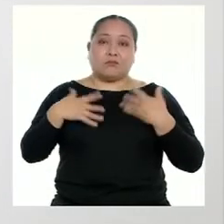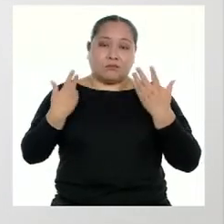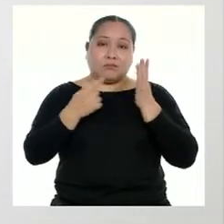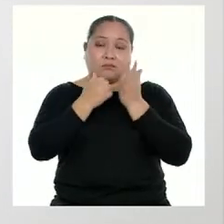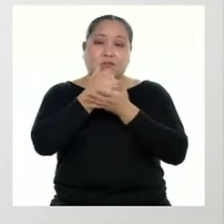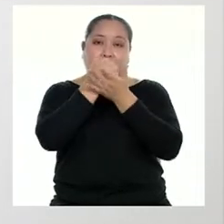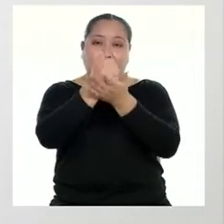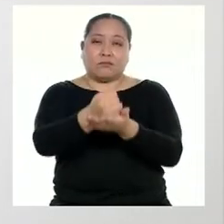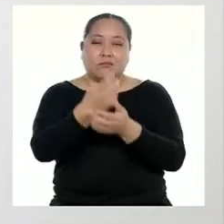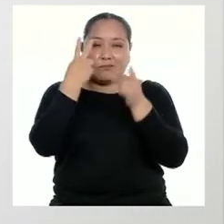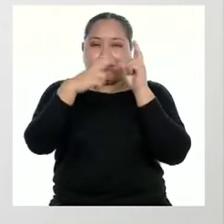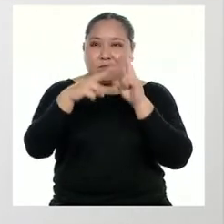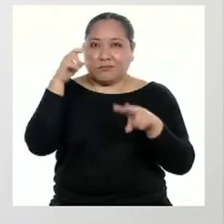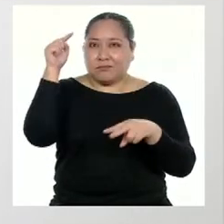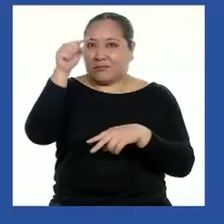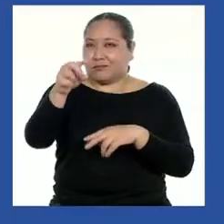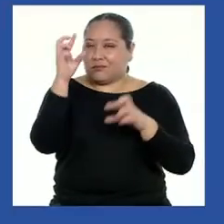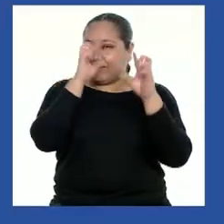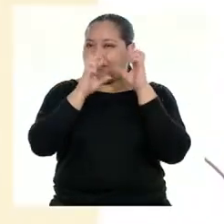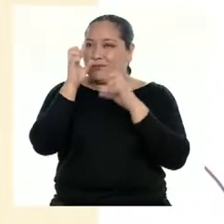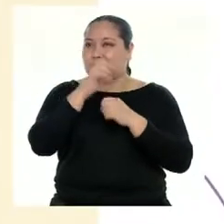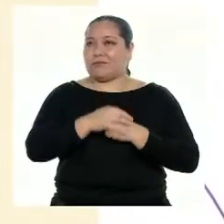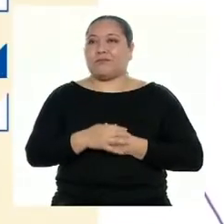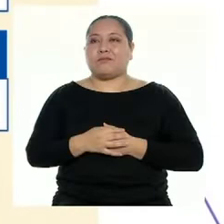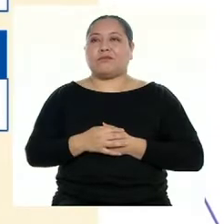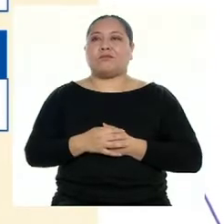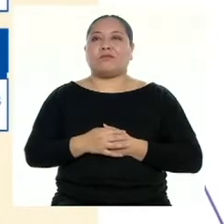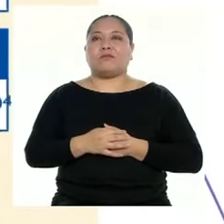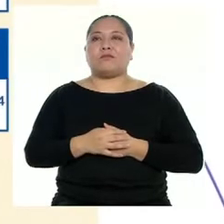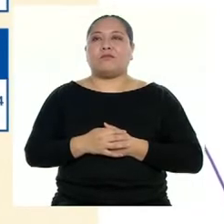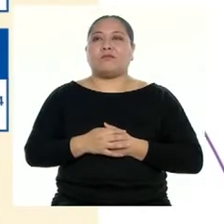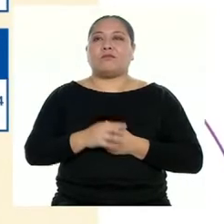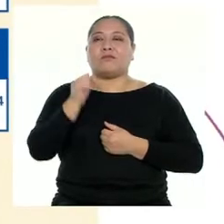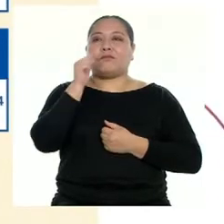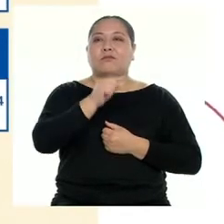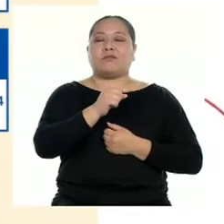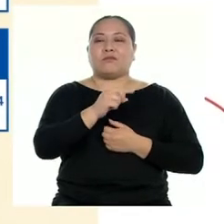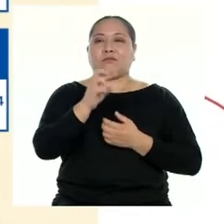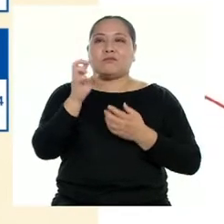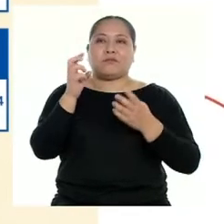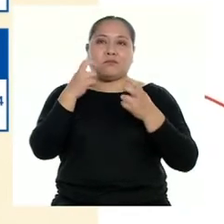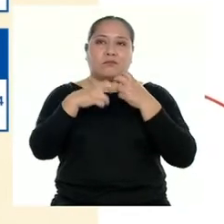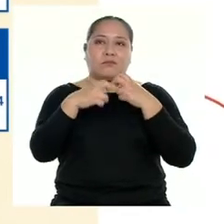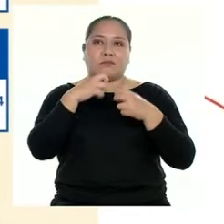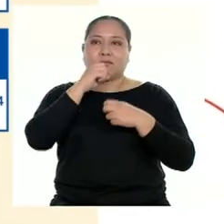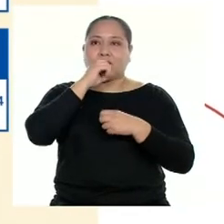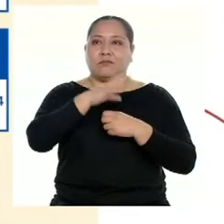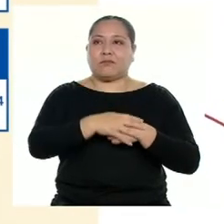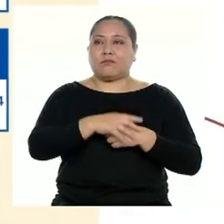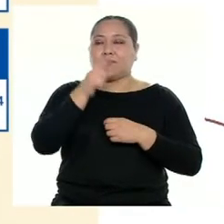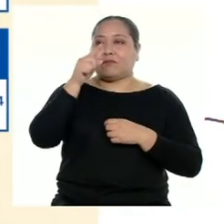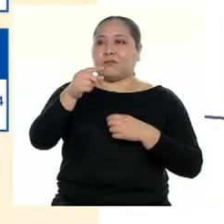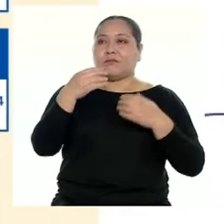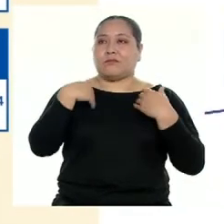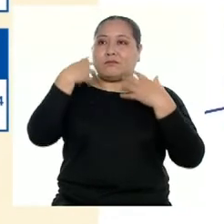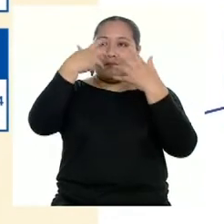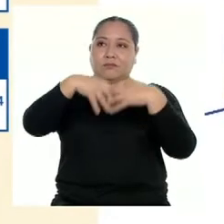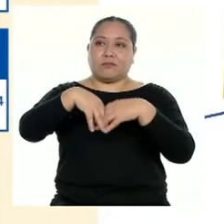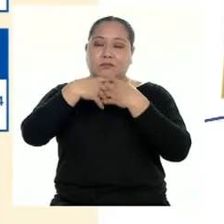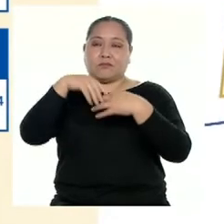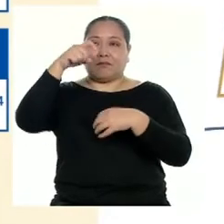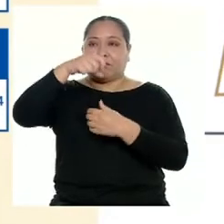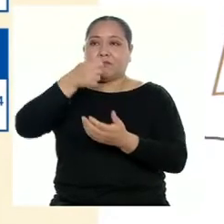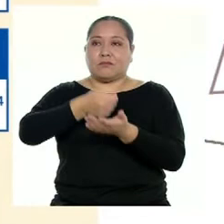ayudar a darle solución a tu duda. El problema dice así. Tenemos a una empresa que necesita